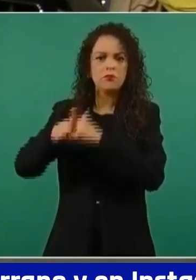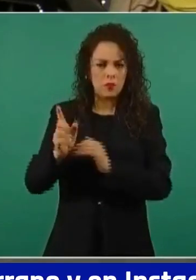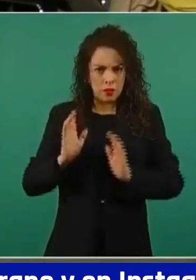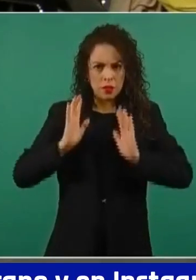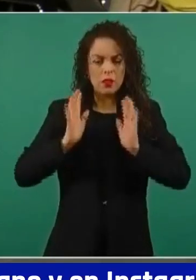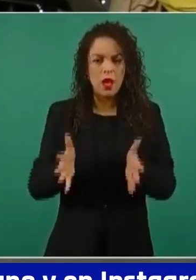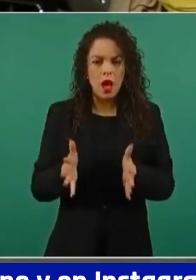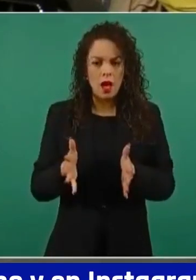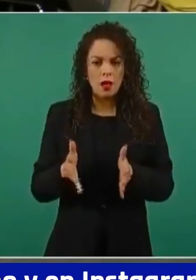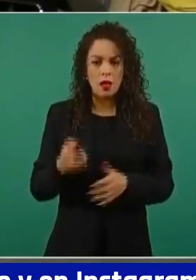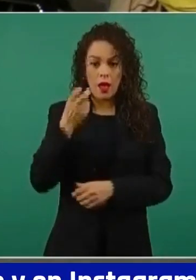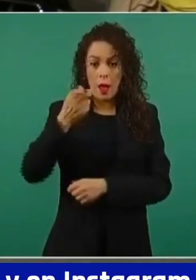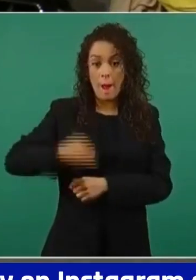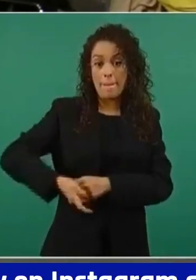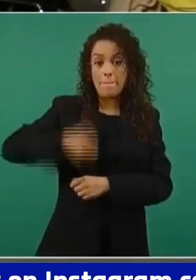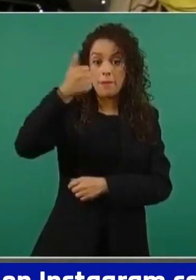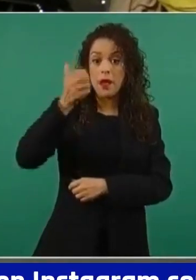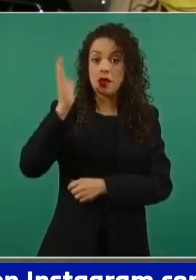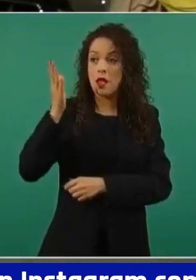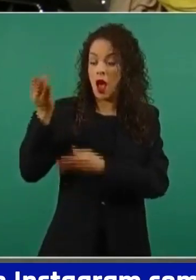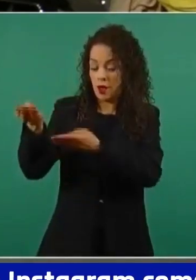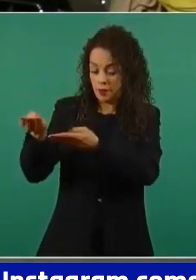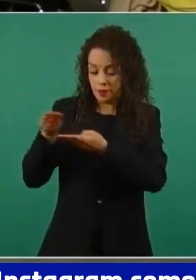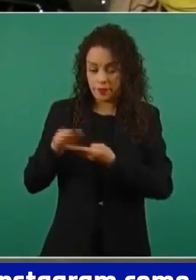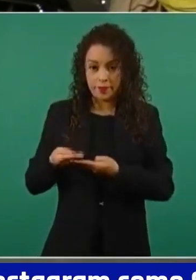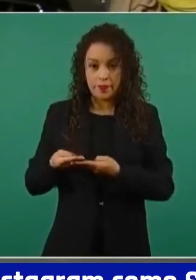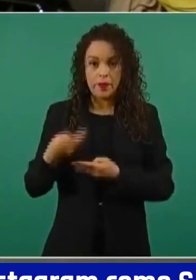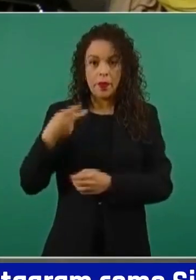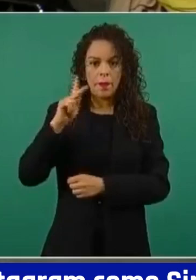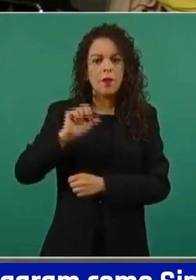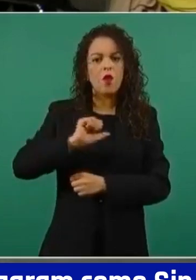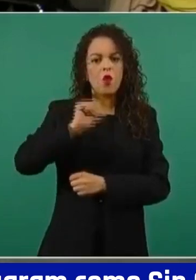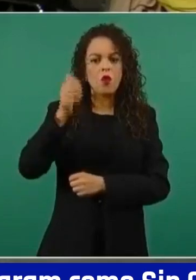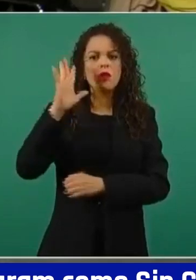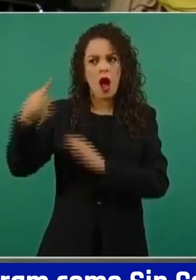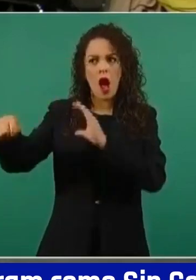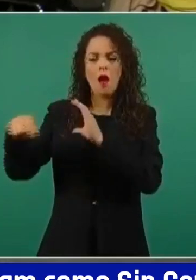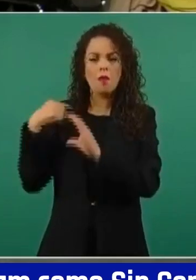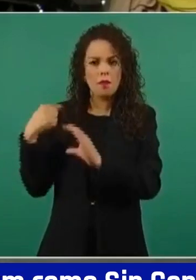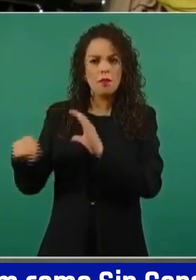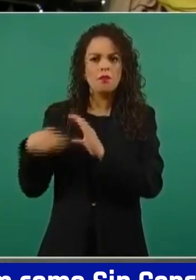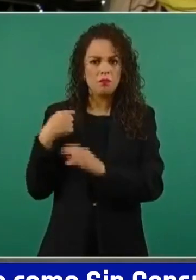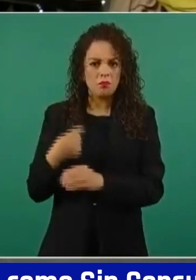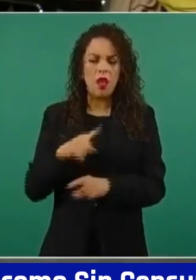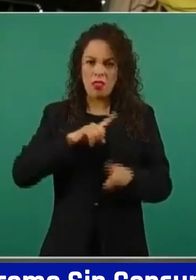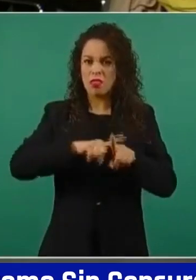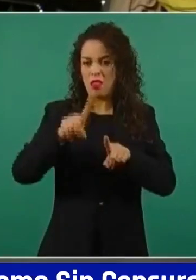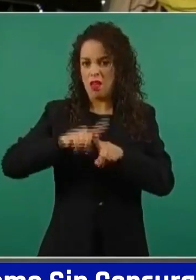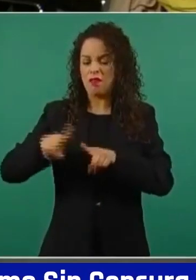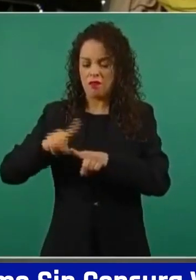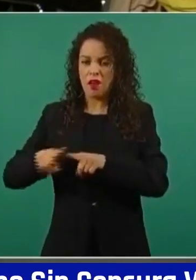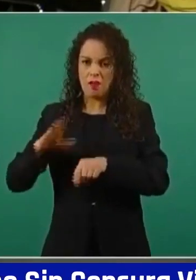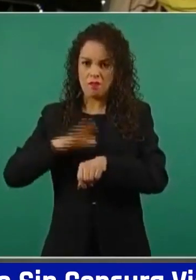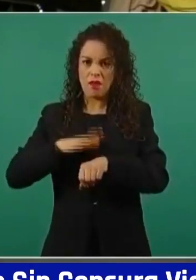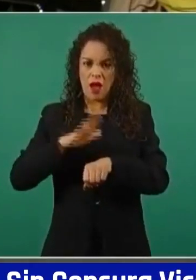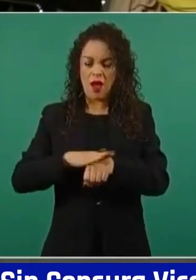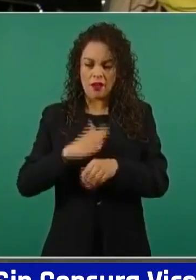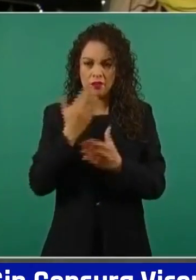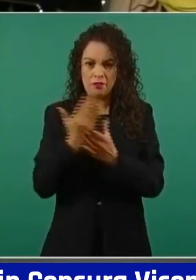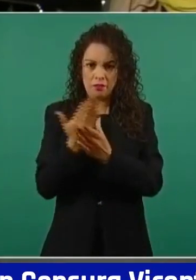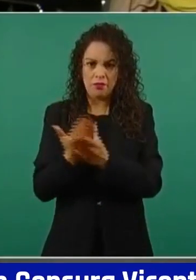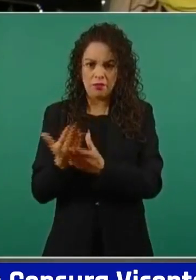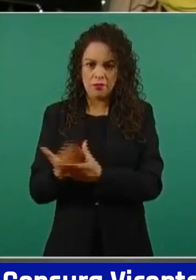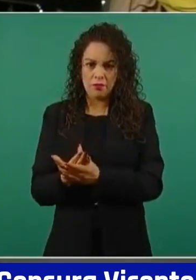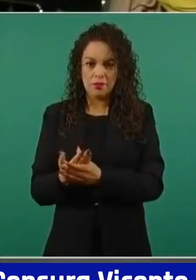Esta es la primera que me mandaron, pero ya me han mandado varias. Entonces, también esto, presidente,